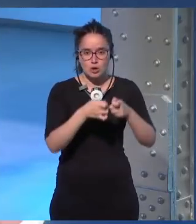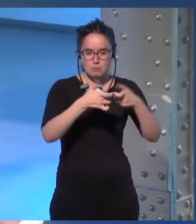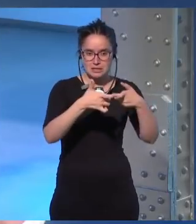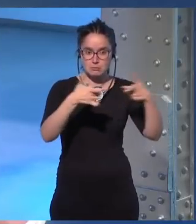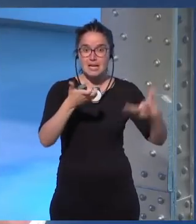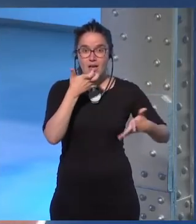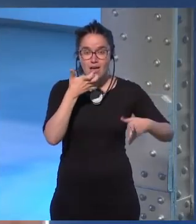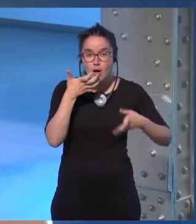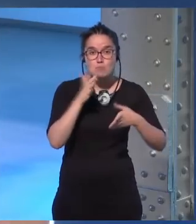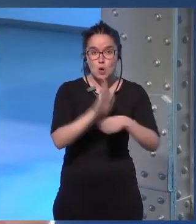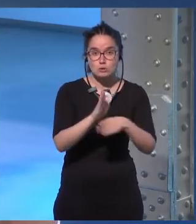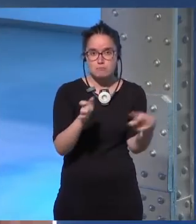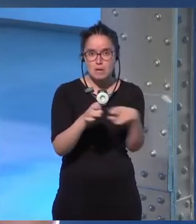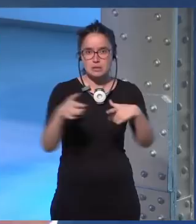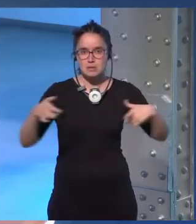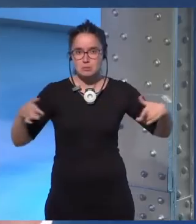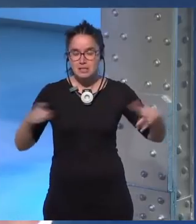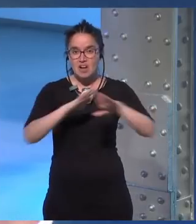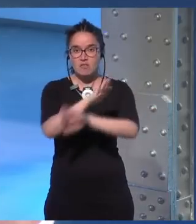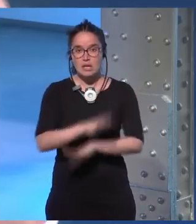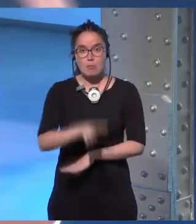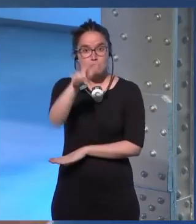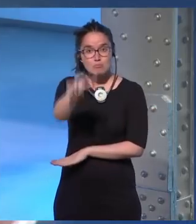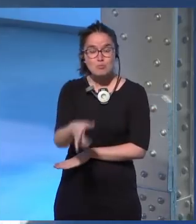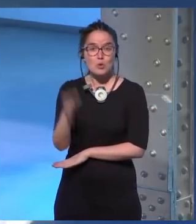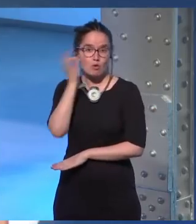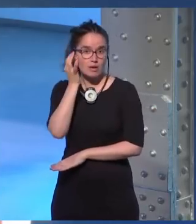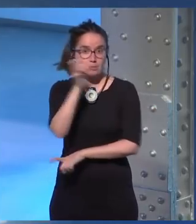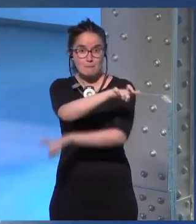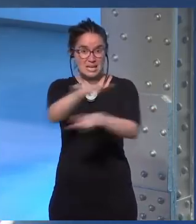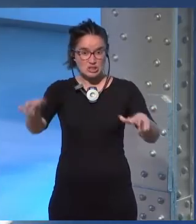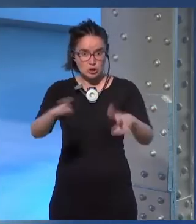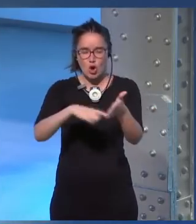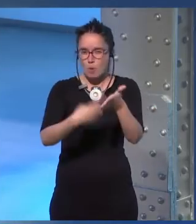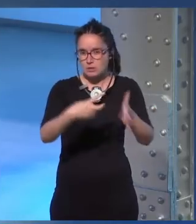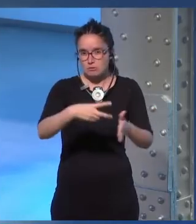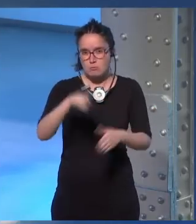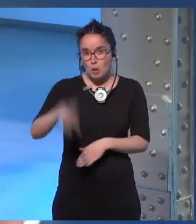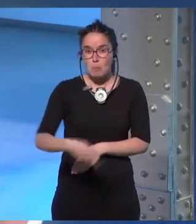ejemplos más fácil será tratar a las mujeres como seres humanos en toda su dimensión.